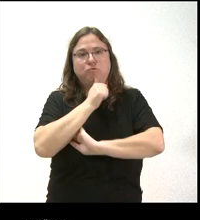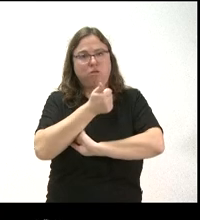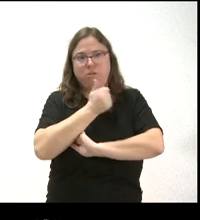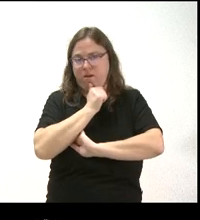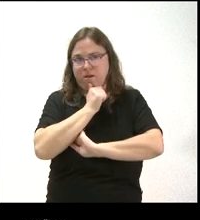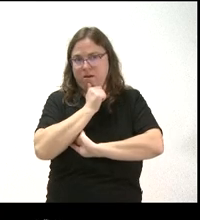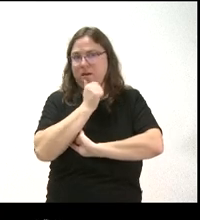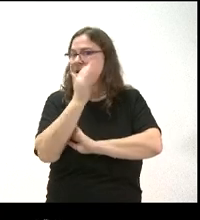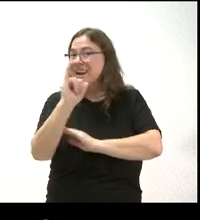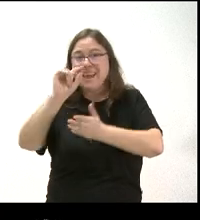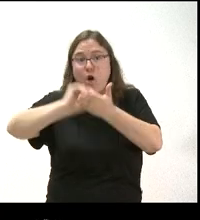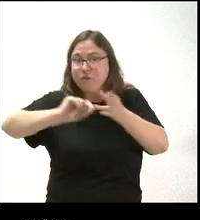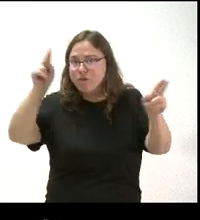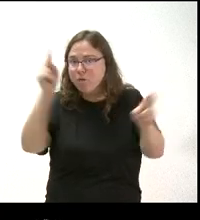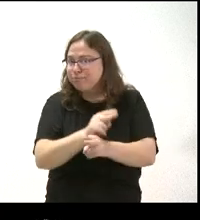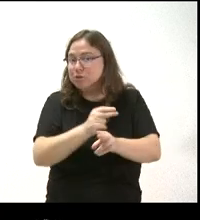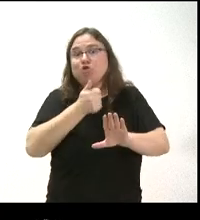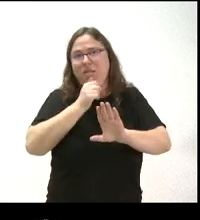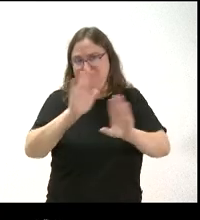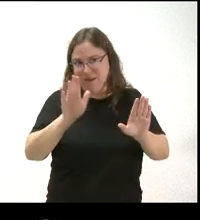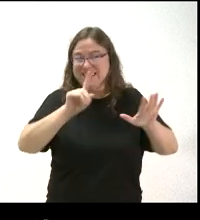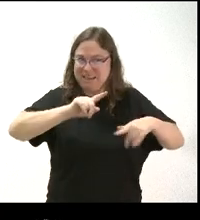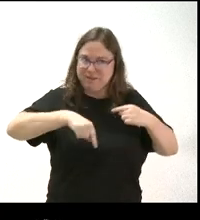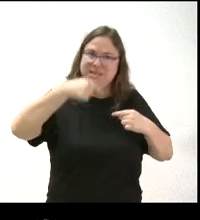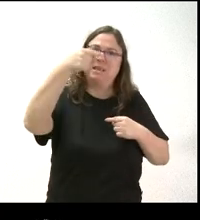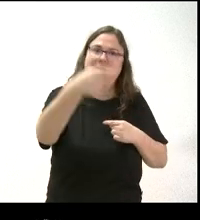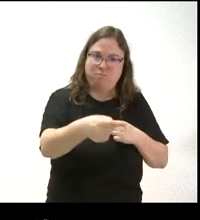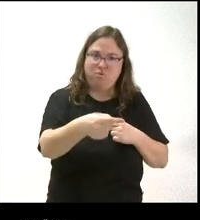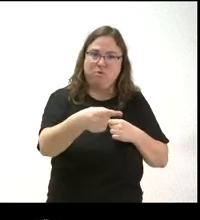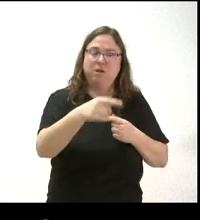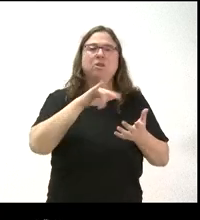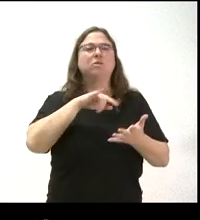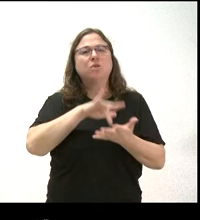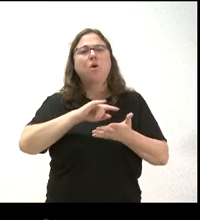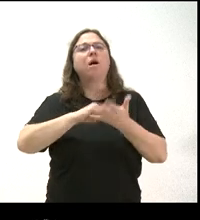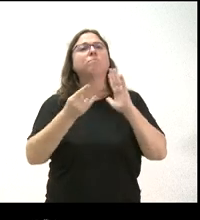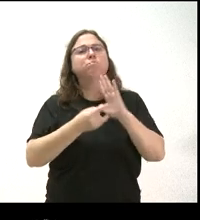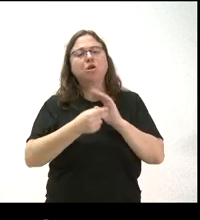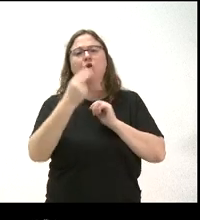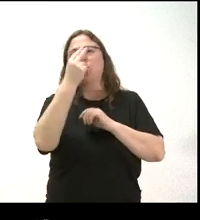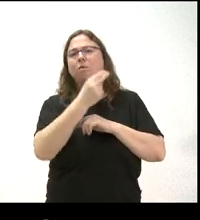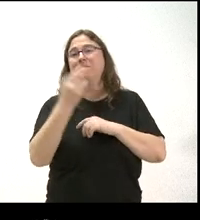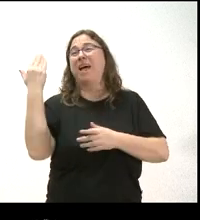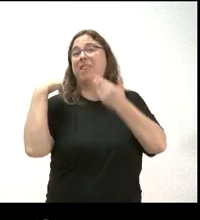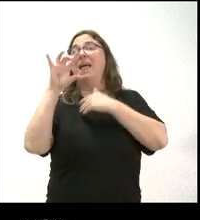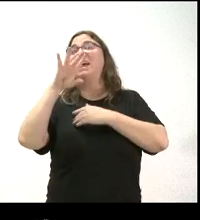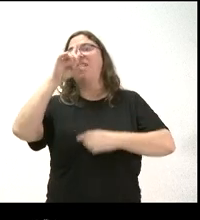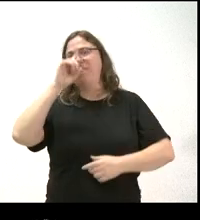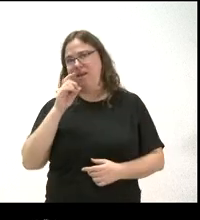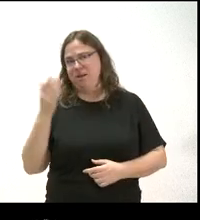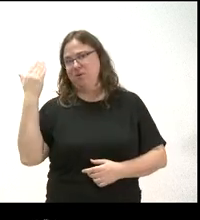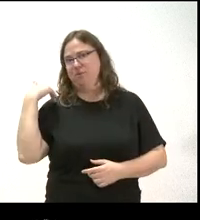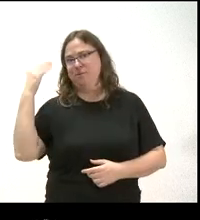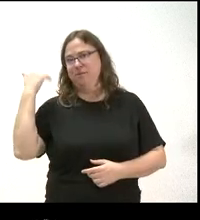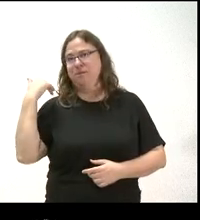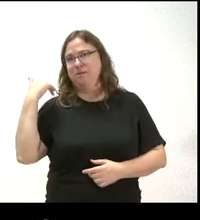restindido ese contrato, medio año después. Después de ser un proyecto comprometido la primera vez hace 15 años por el camino,